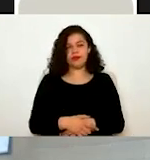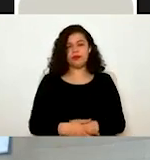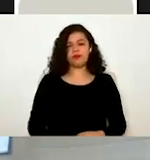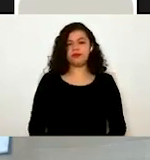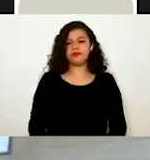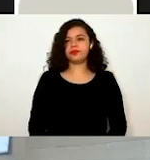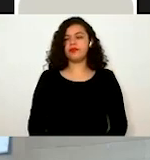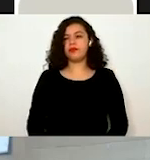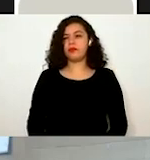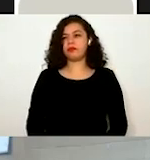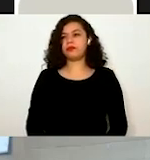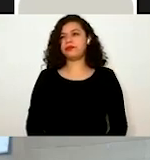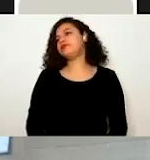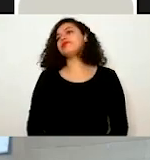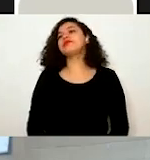Aquí vamos a...